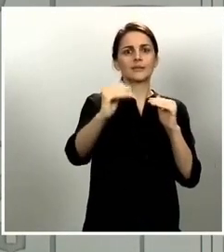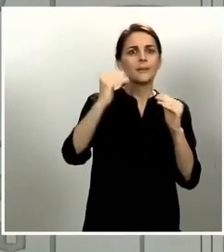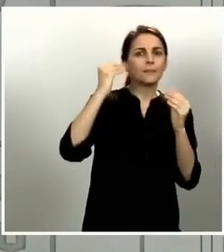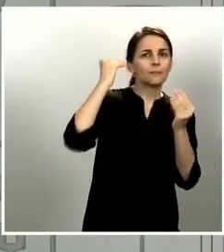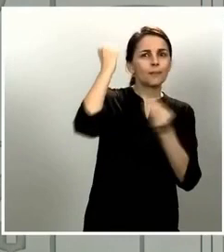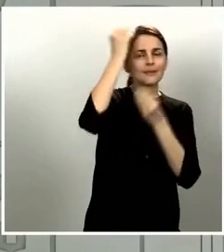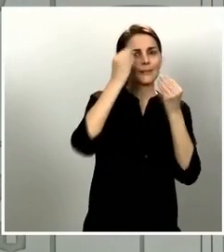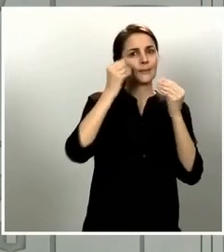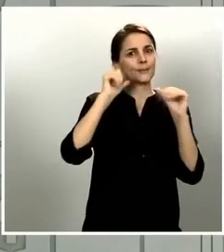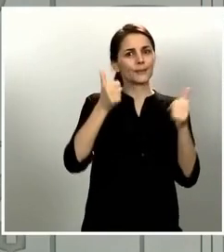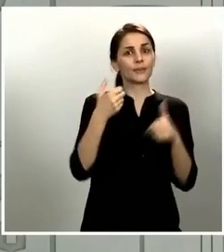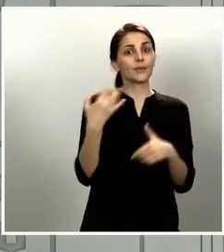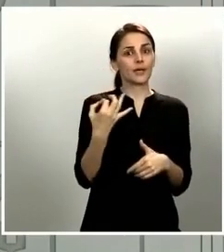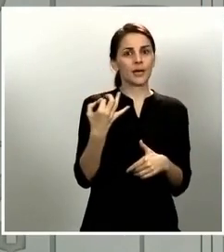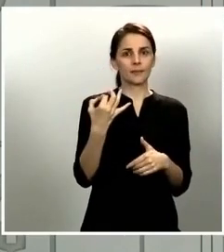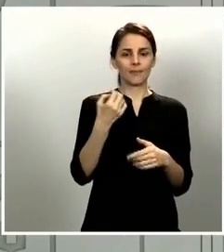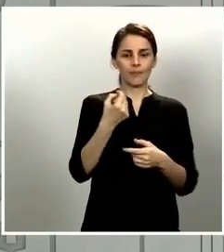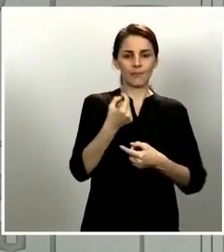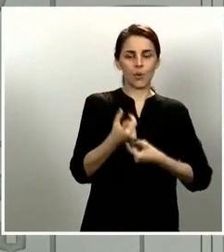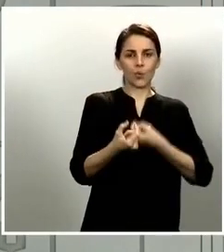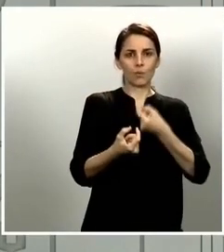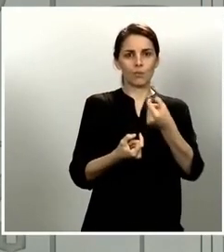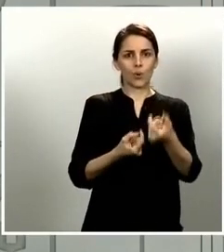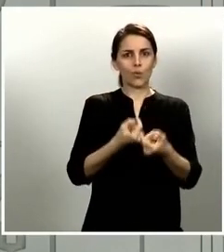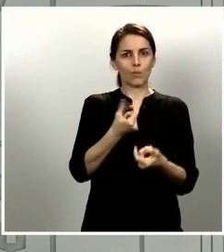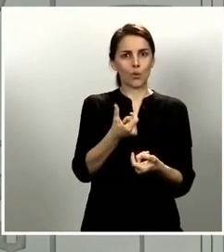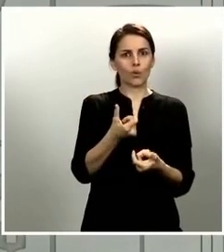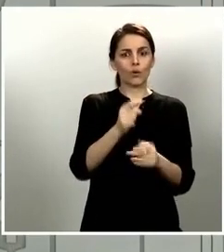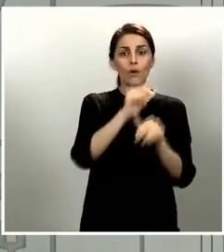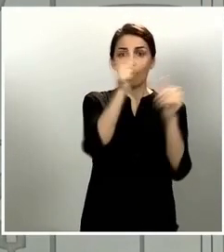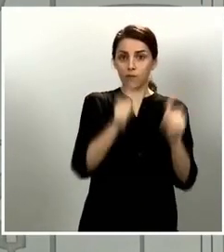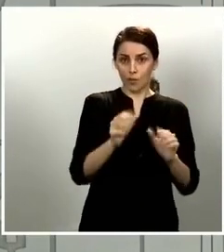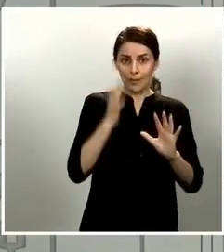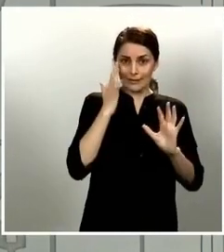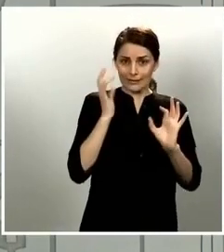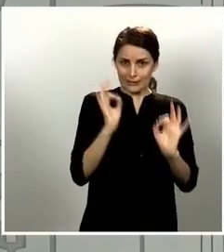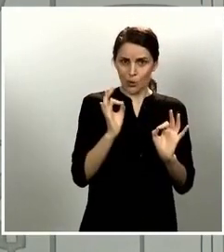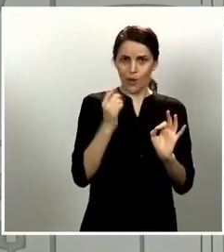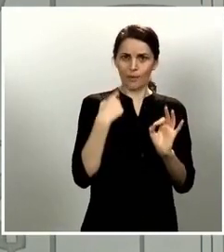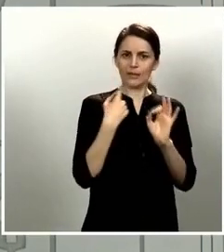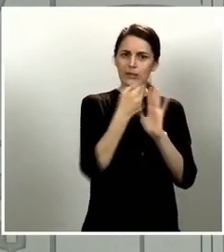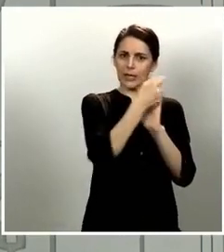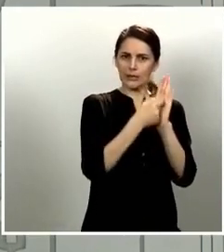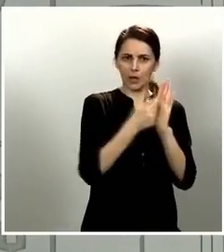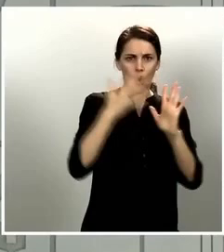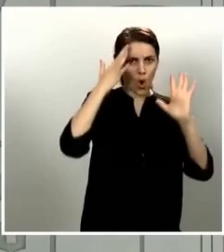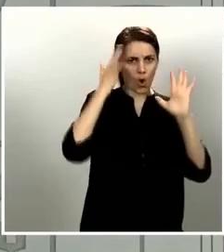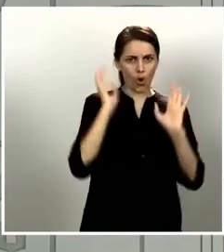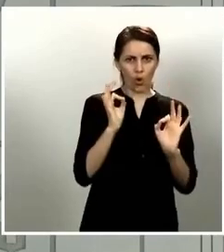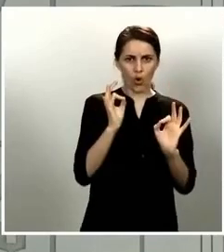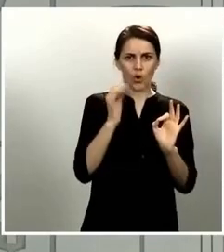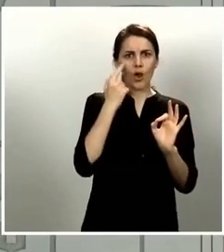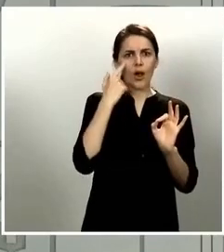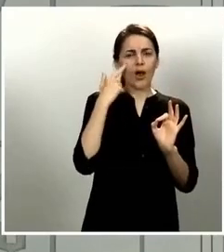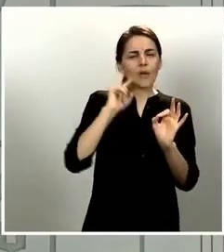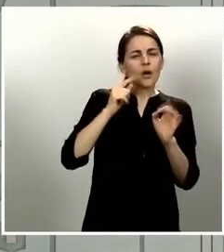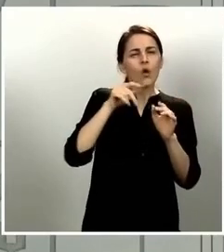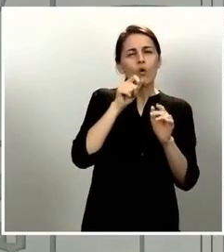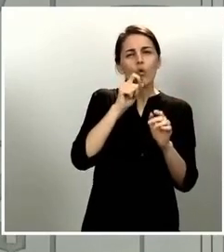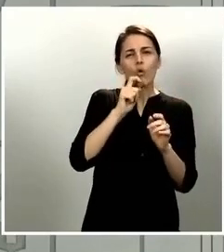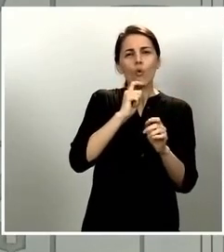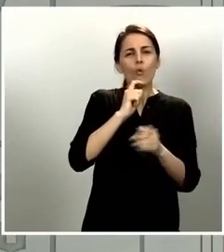progresivamente de forma segura y con criterios lógicos que nos puedan ir marcando claramente cómo hacerlo,